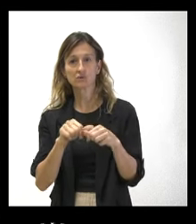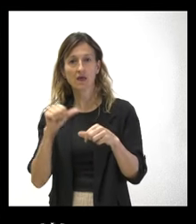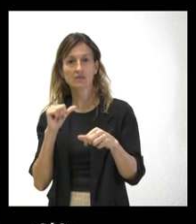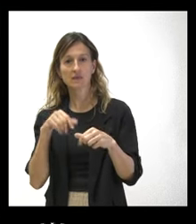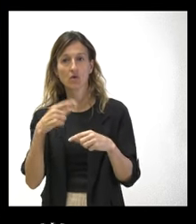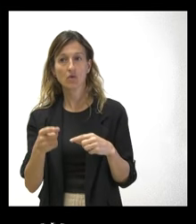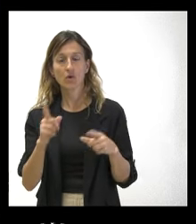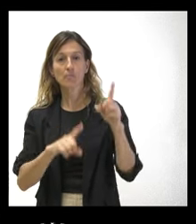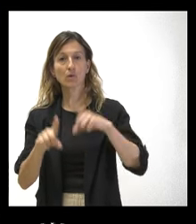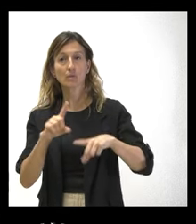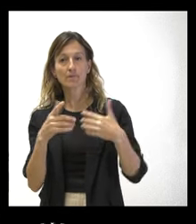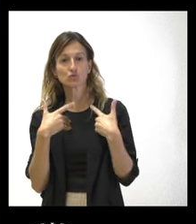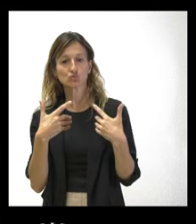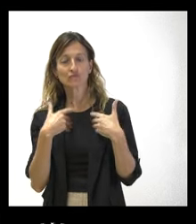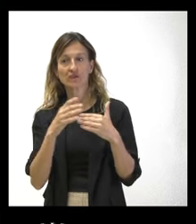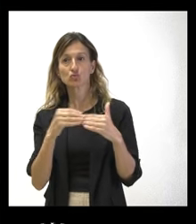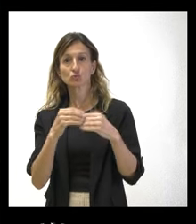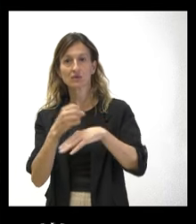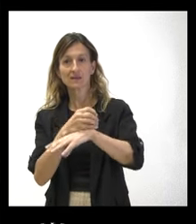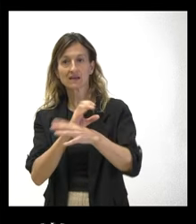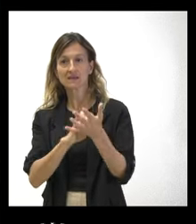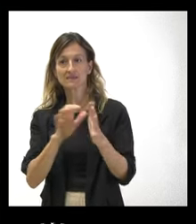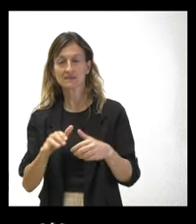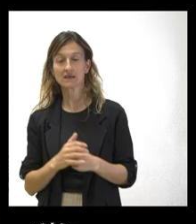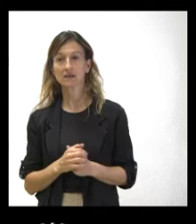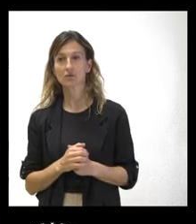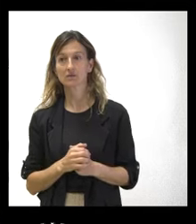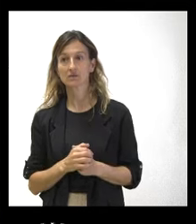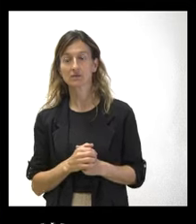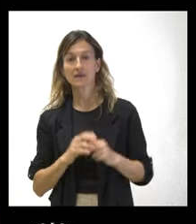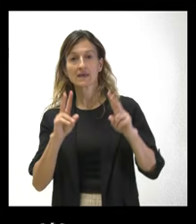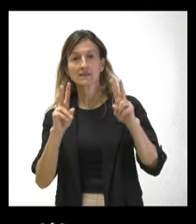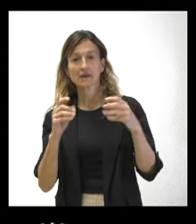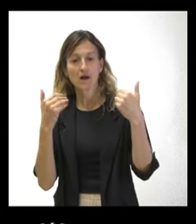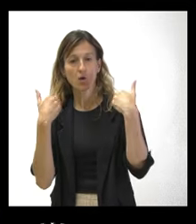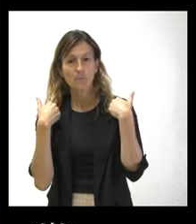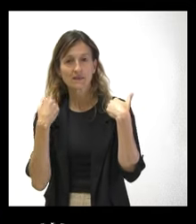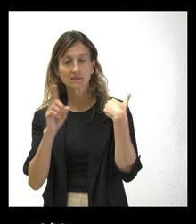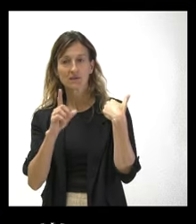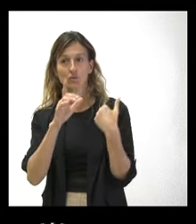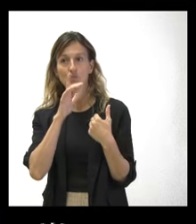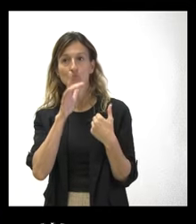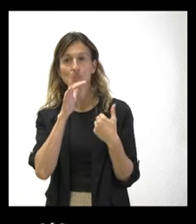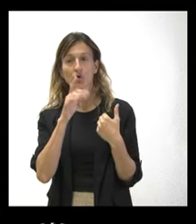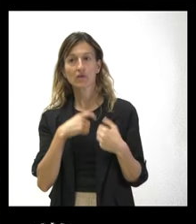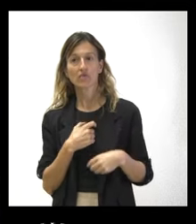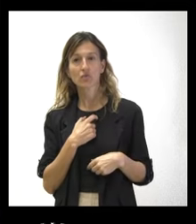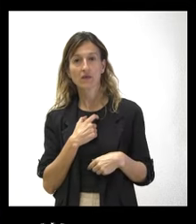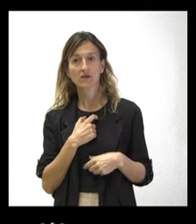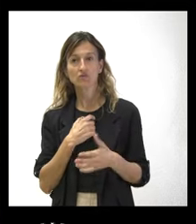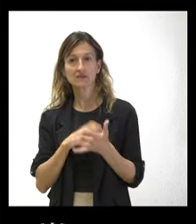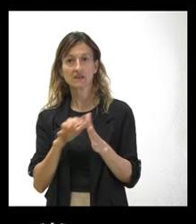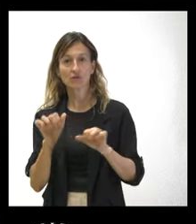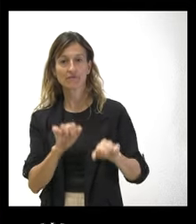abordar los problemas que sufren los usuarios del tren de Castilla y León, no por un tema de competencia, sino por defender a los ciudadanos de la comunidad.